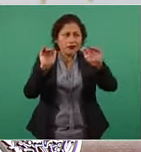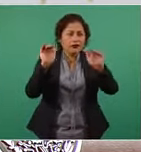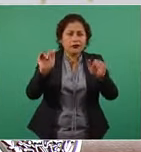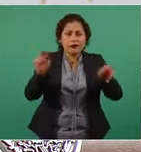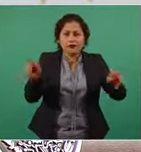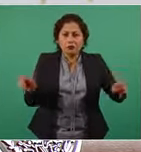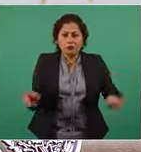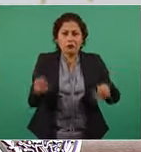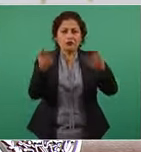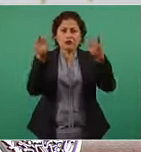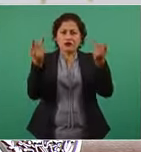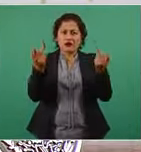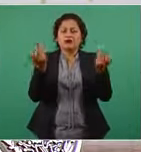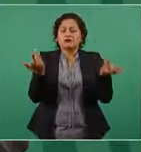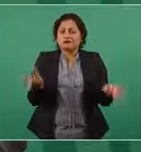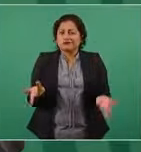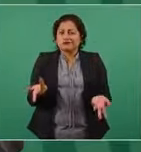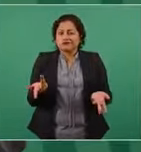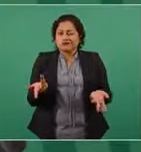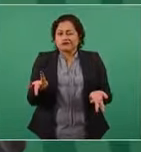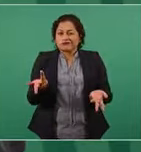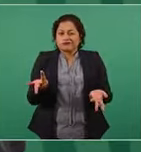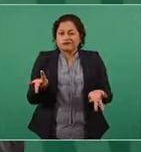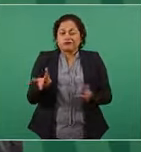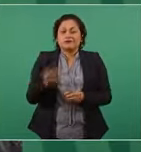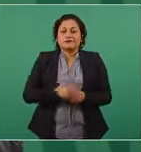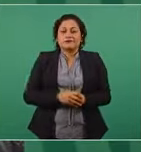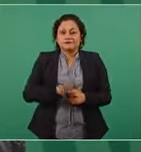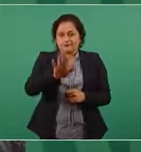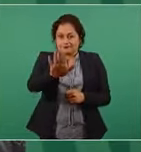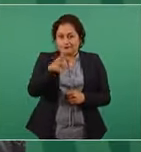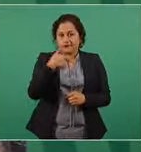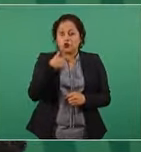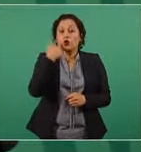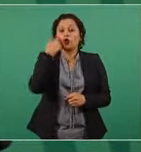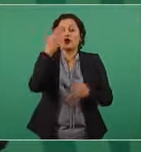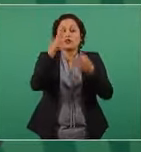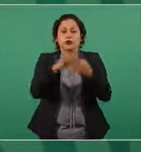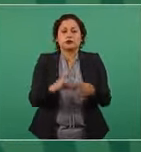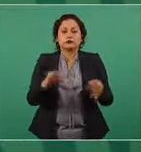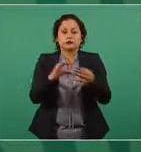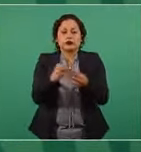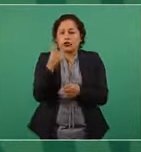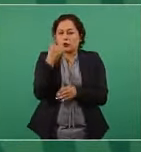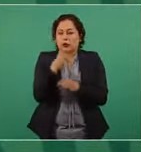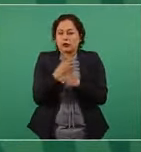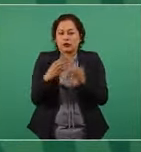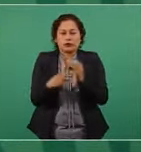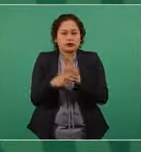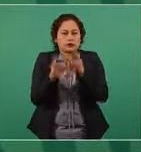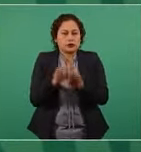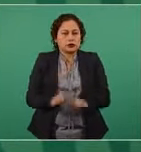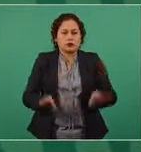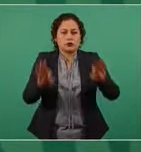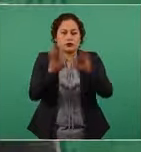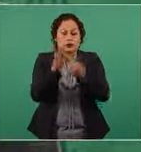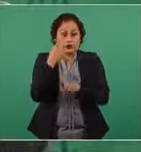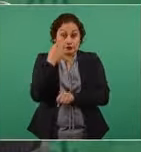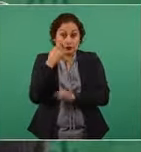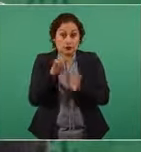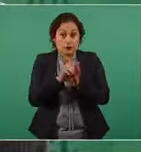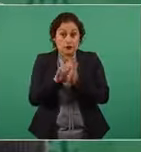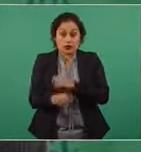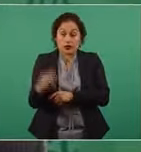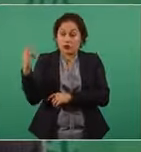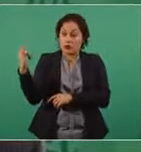Sí quiero decirles algo que es muy importante. Si el avión se